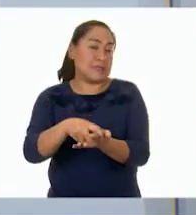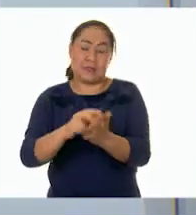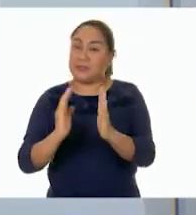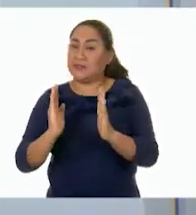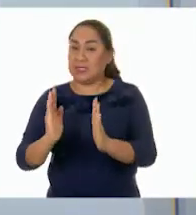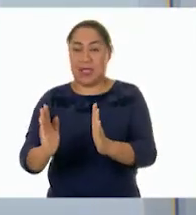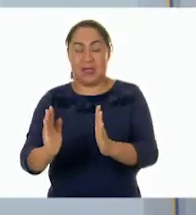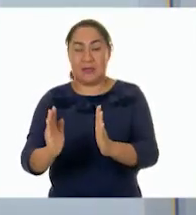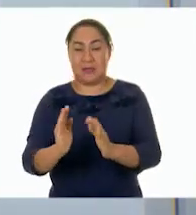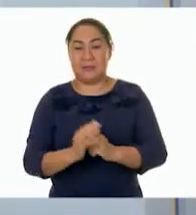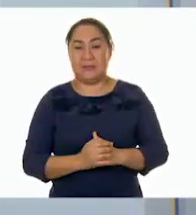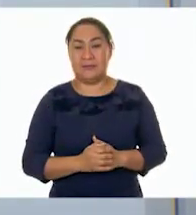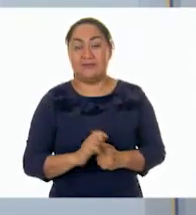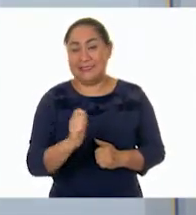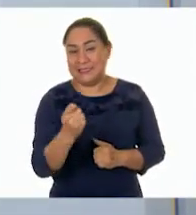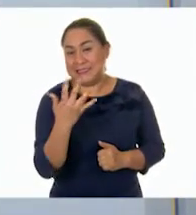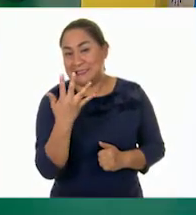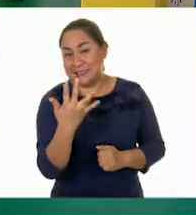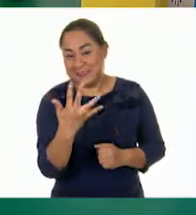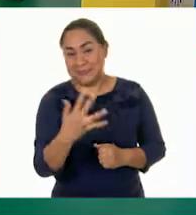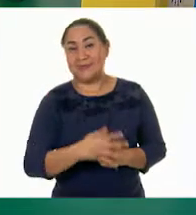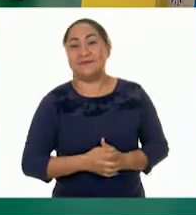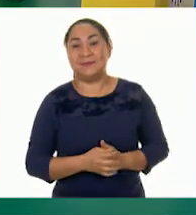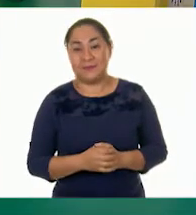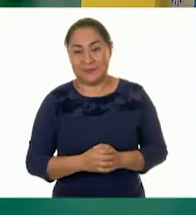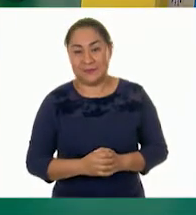debo de hacer mi salto de... Cinco.